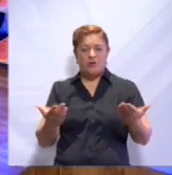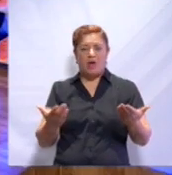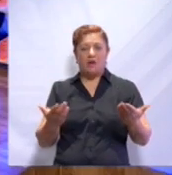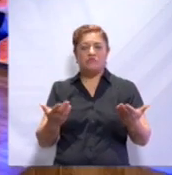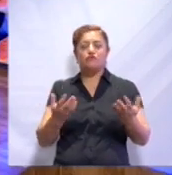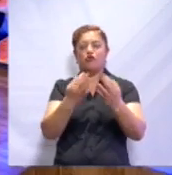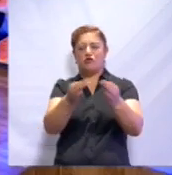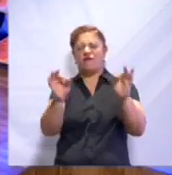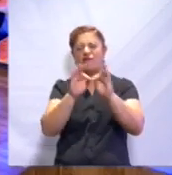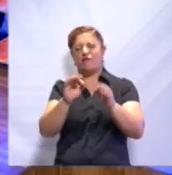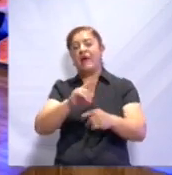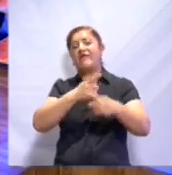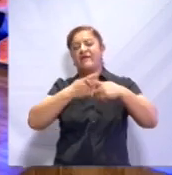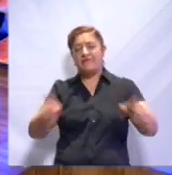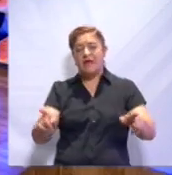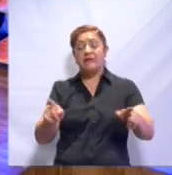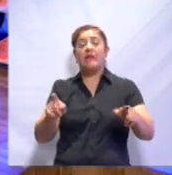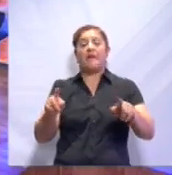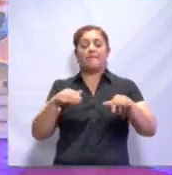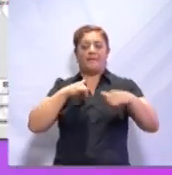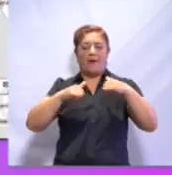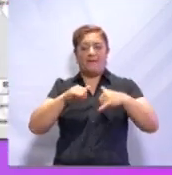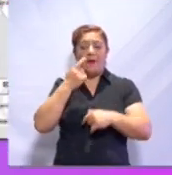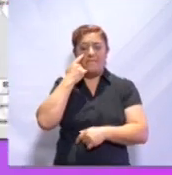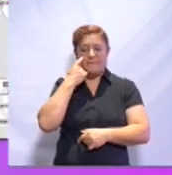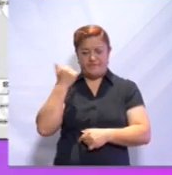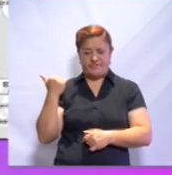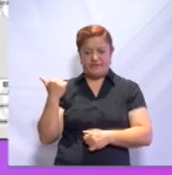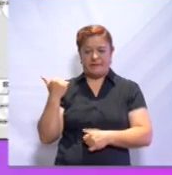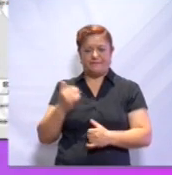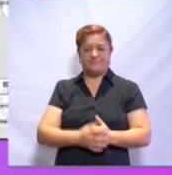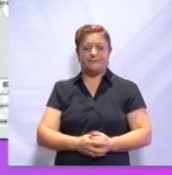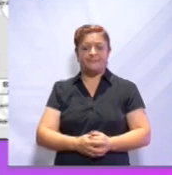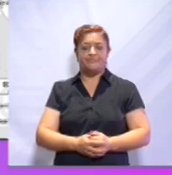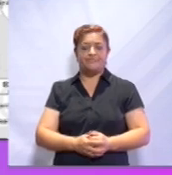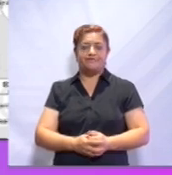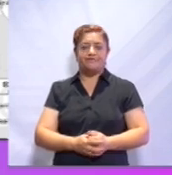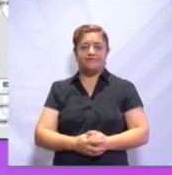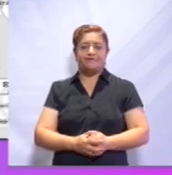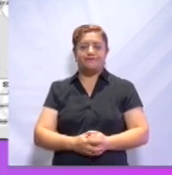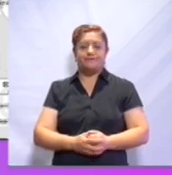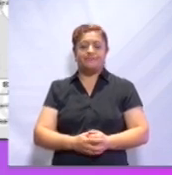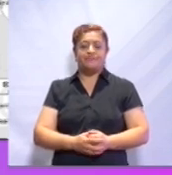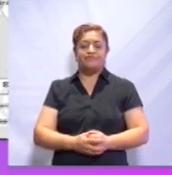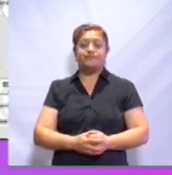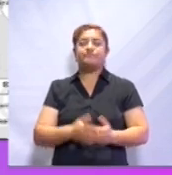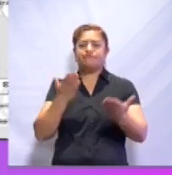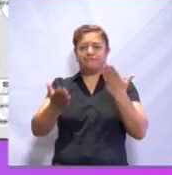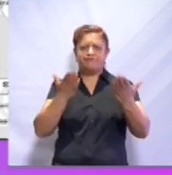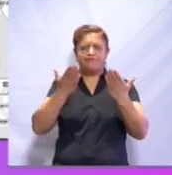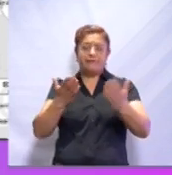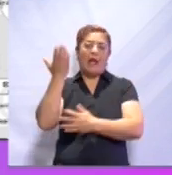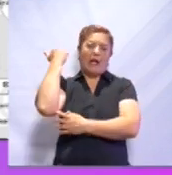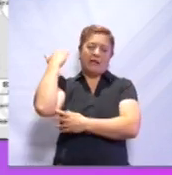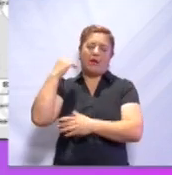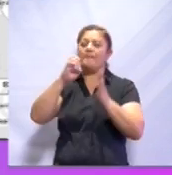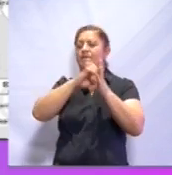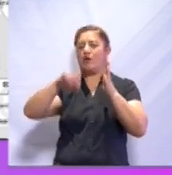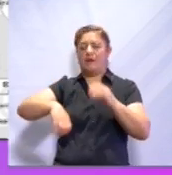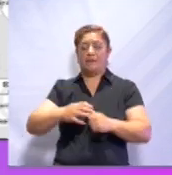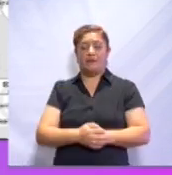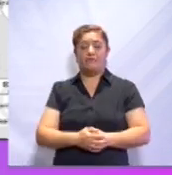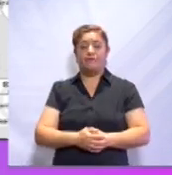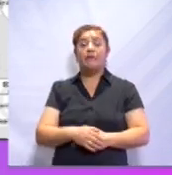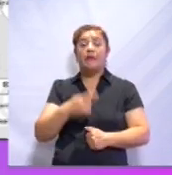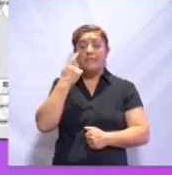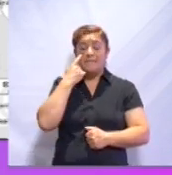otra forma de mapas? Acompáñame a ver la pantalla y vamos a observar esas diferencias en comparación con los anteriores. Por ejemplo, podemos